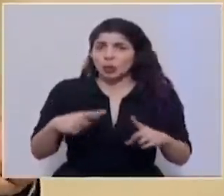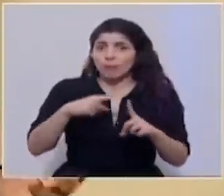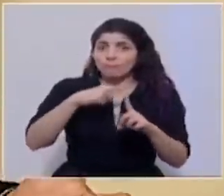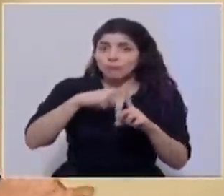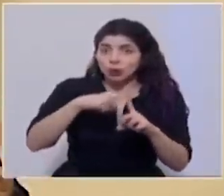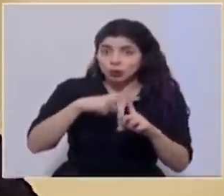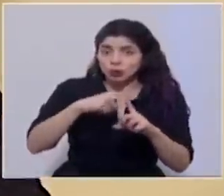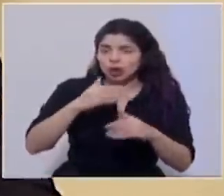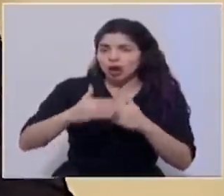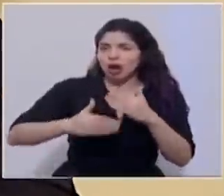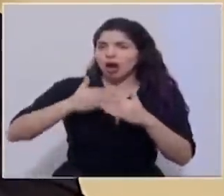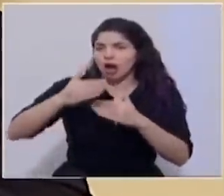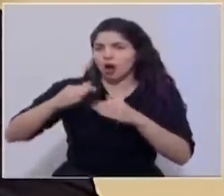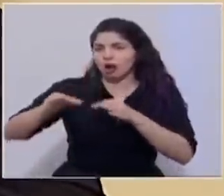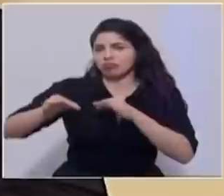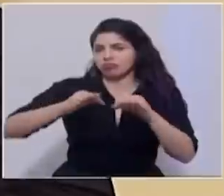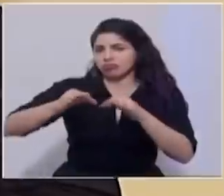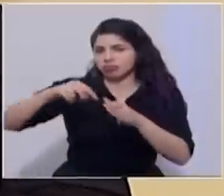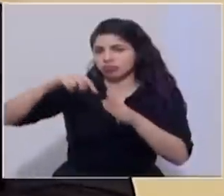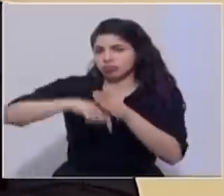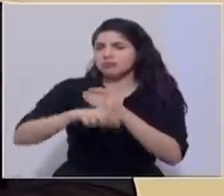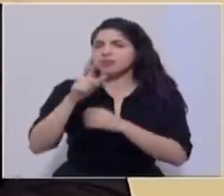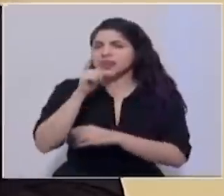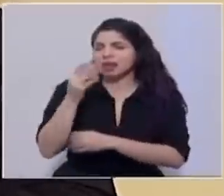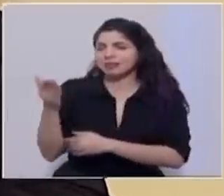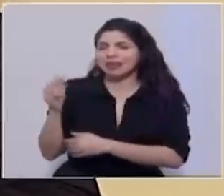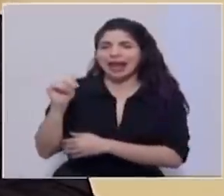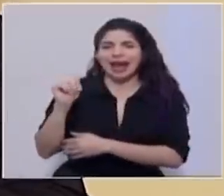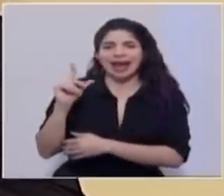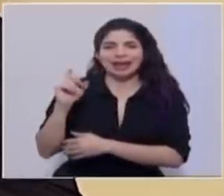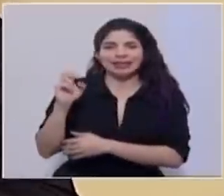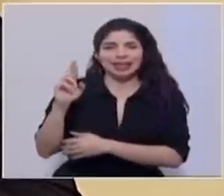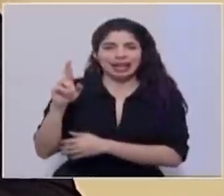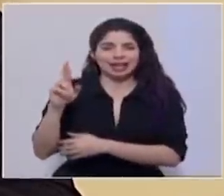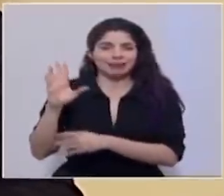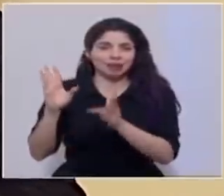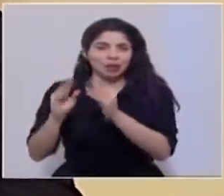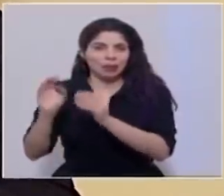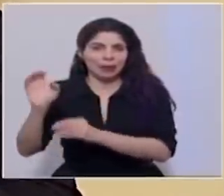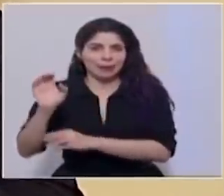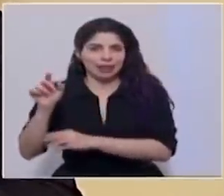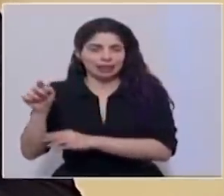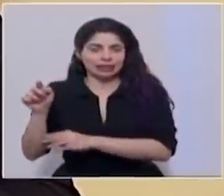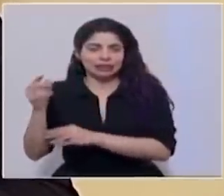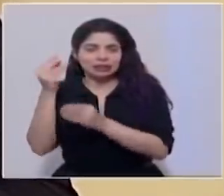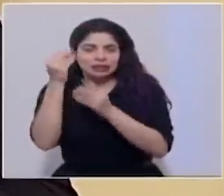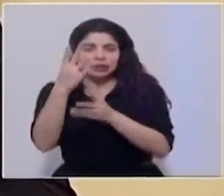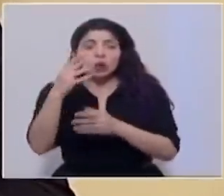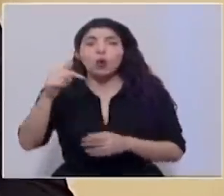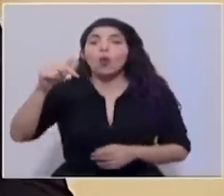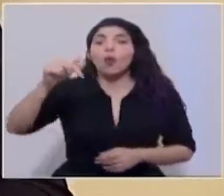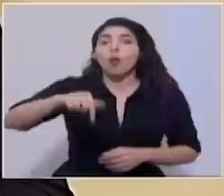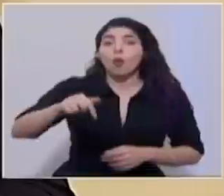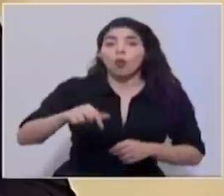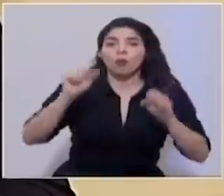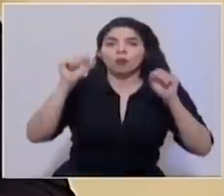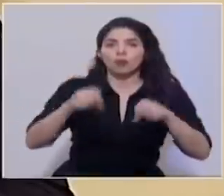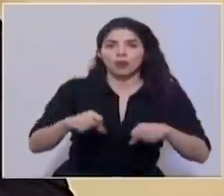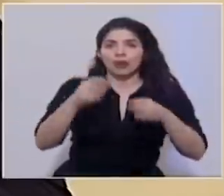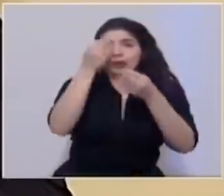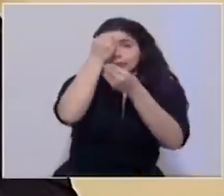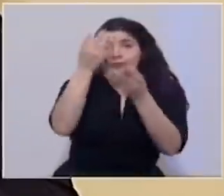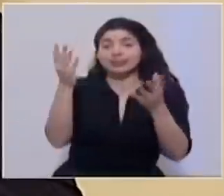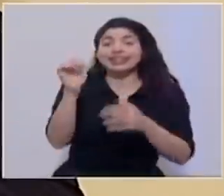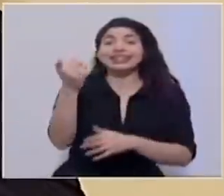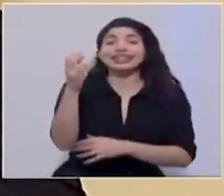que ahondará don Alexander de la Comisión de Emergencia es que hoy también podemos anunciar que